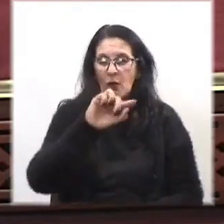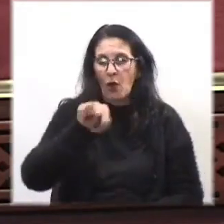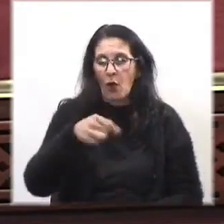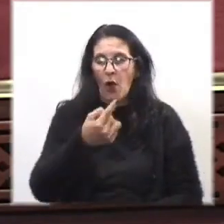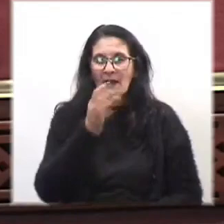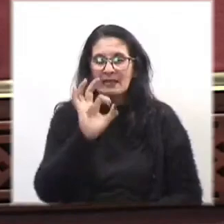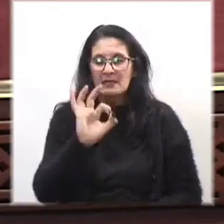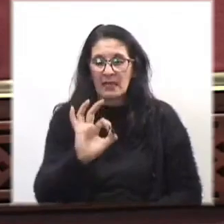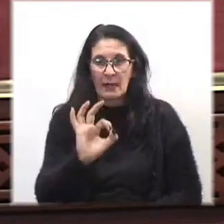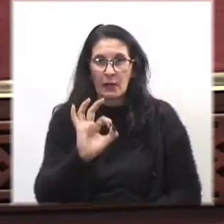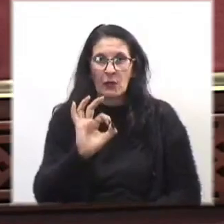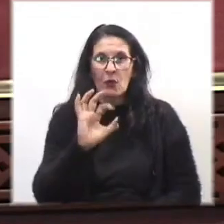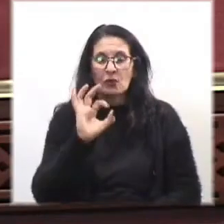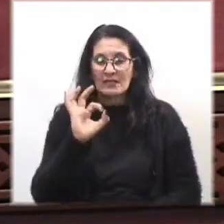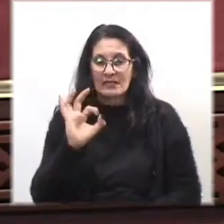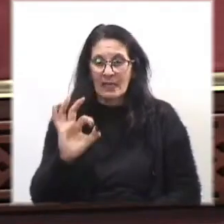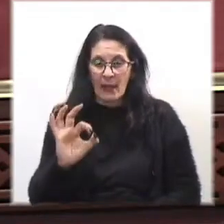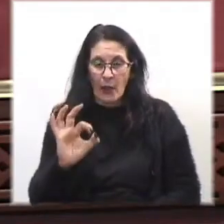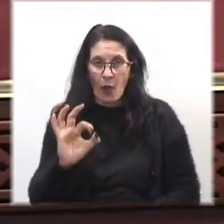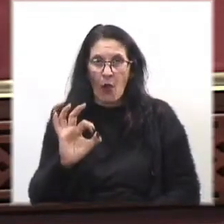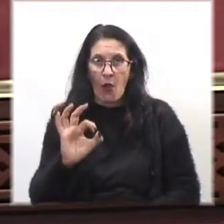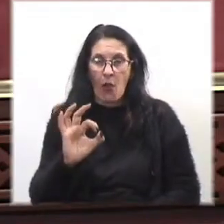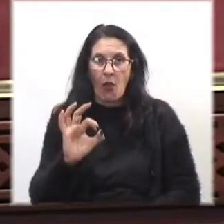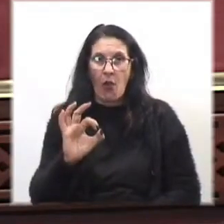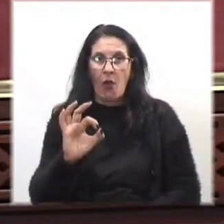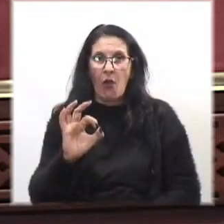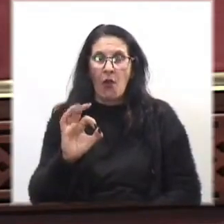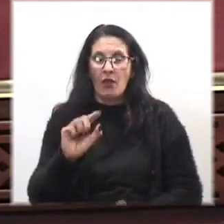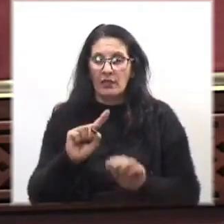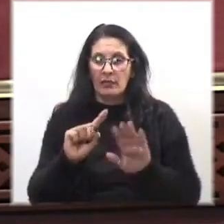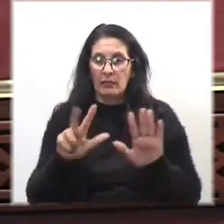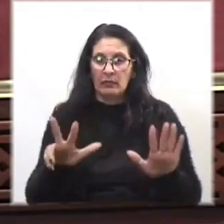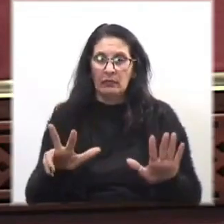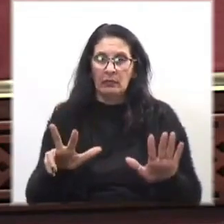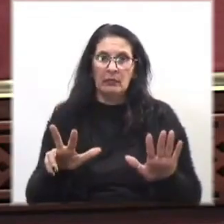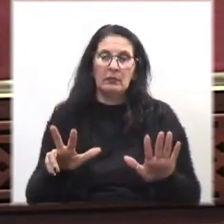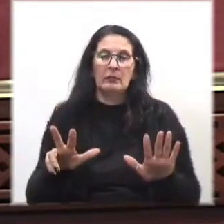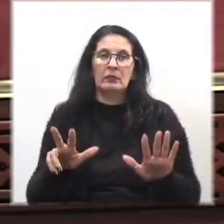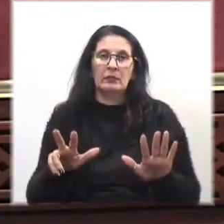,0018.